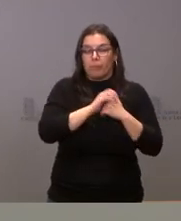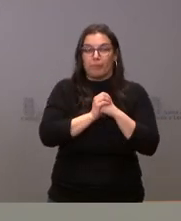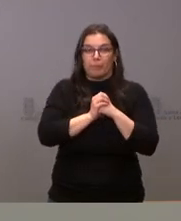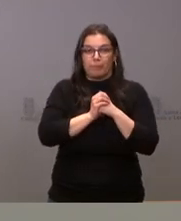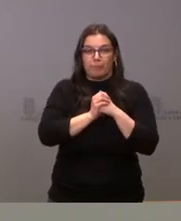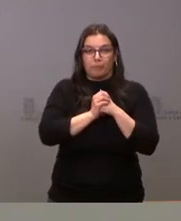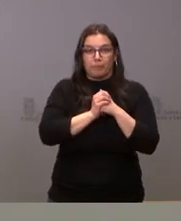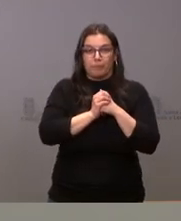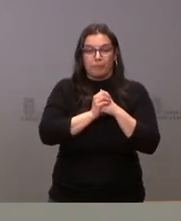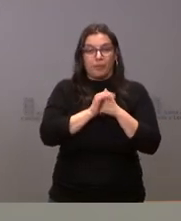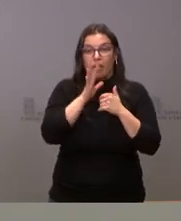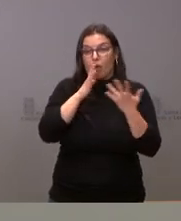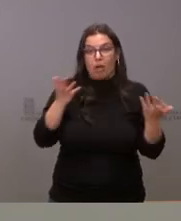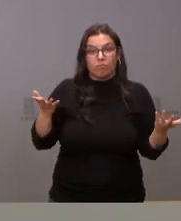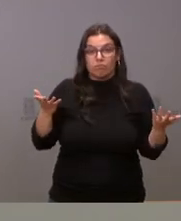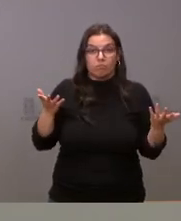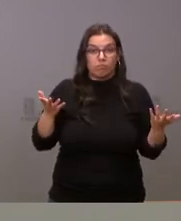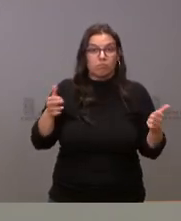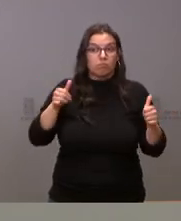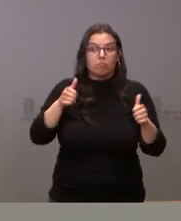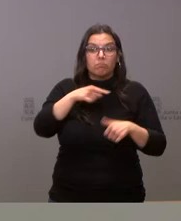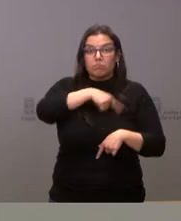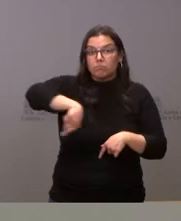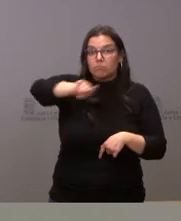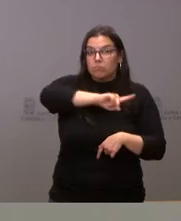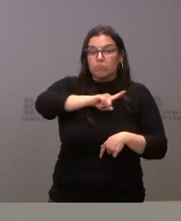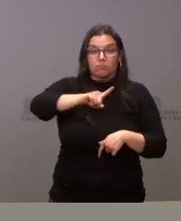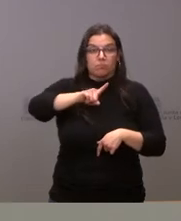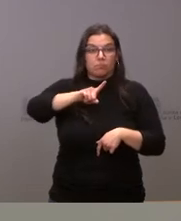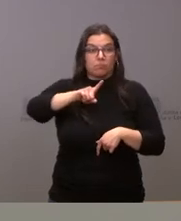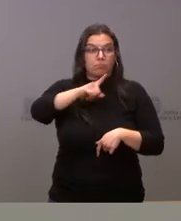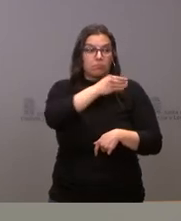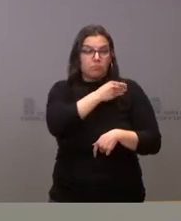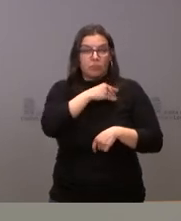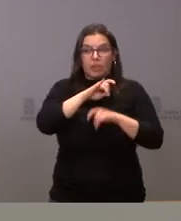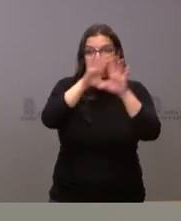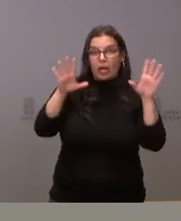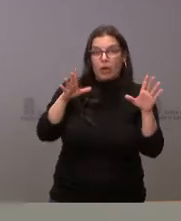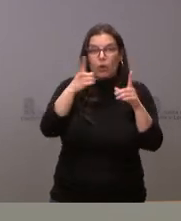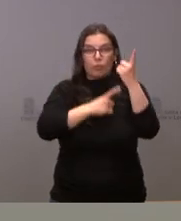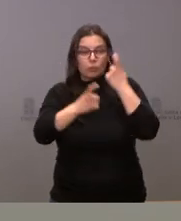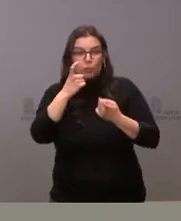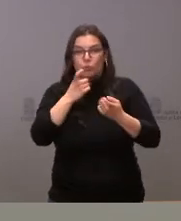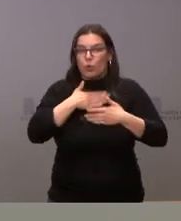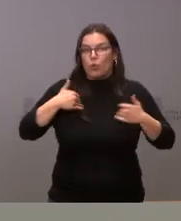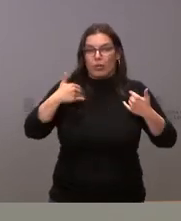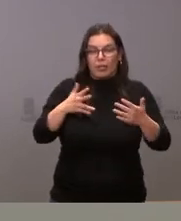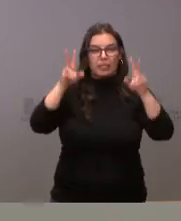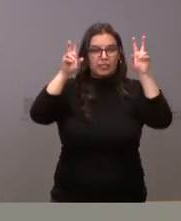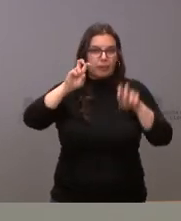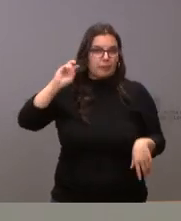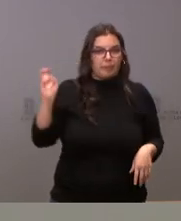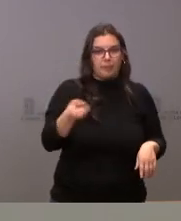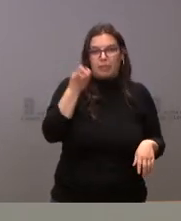estoy a la espera de cualquier solicitud de aclaración, de información o de pregunta que deseen formular sobre estas cuestiones